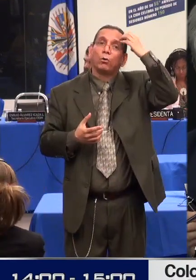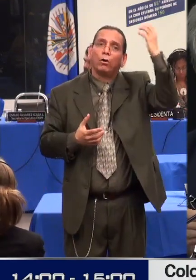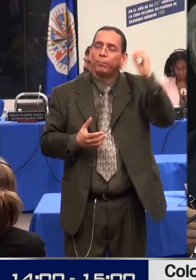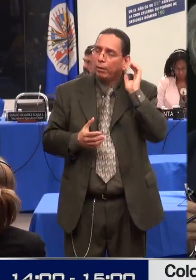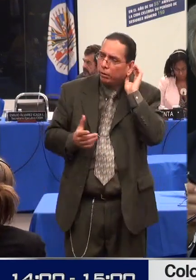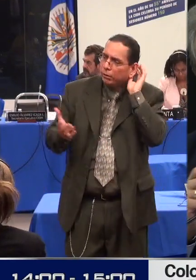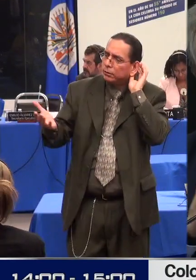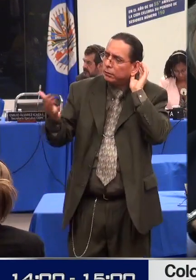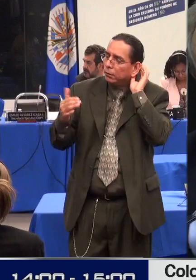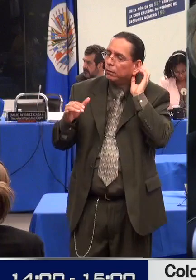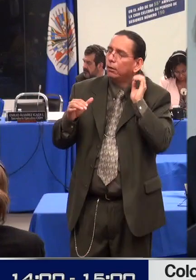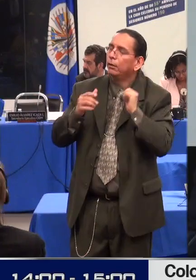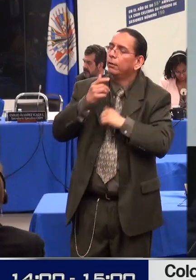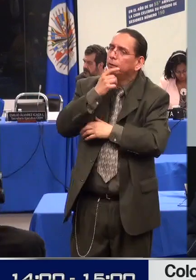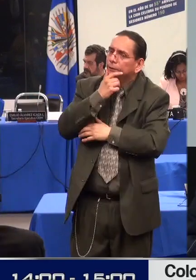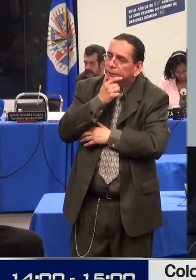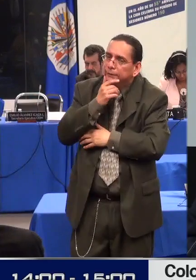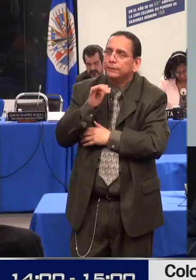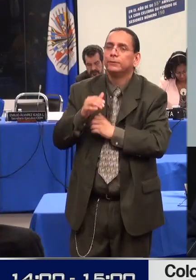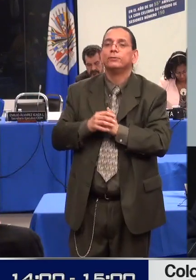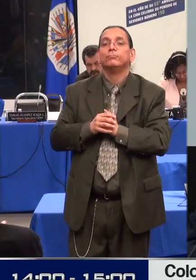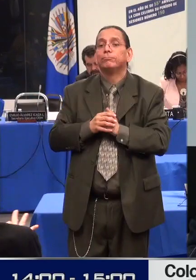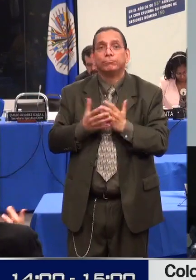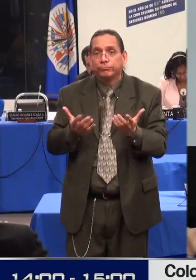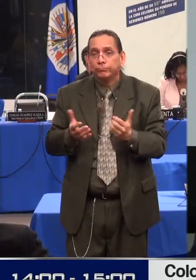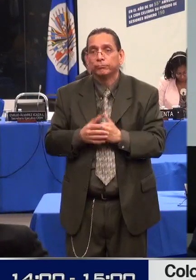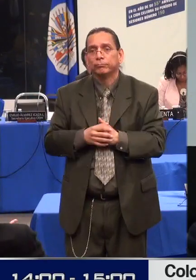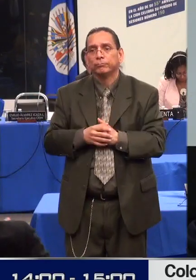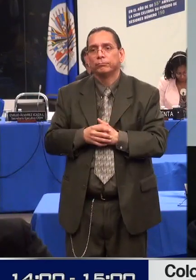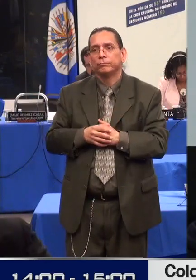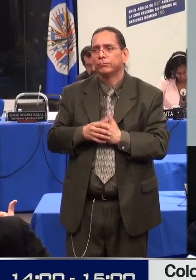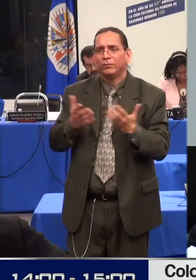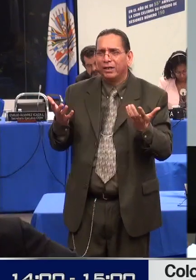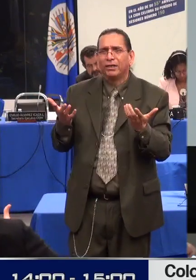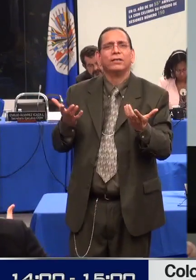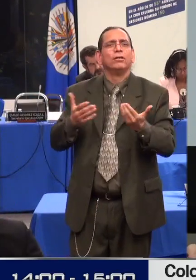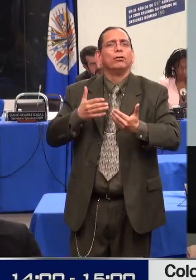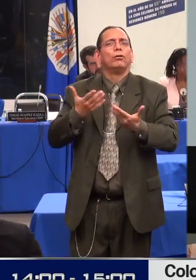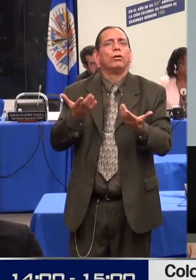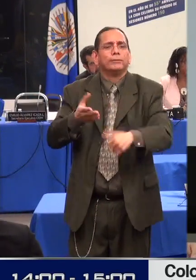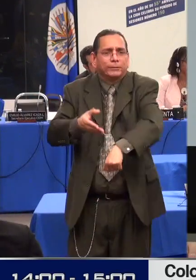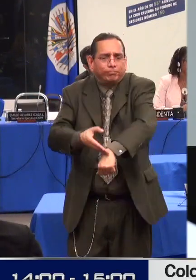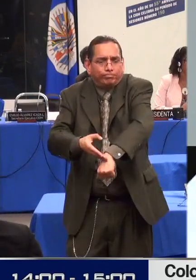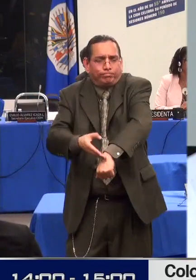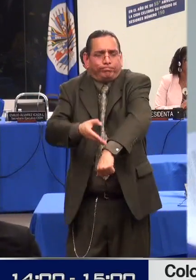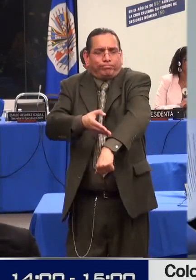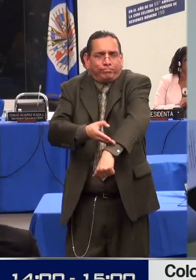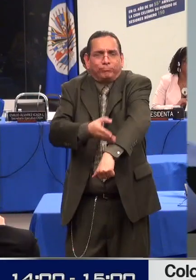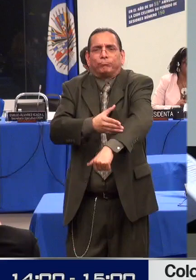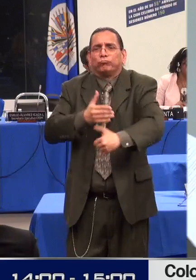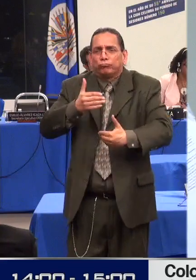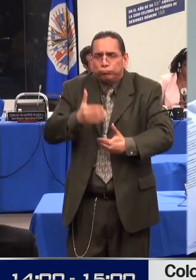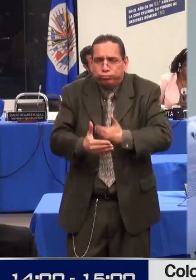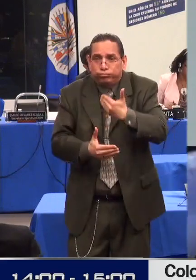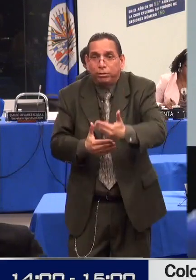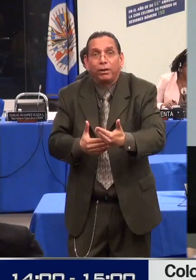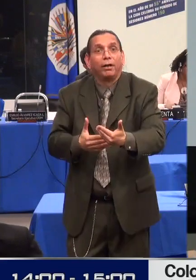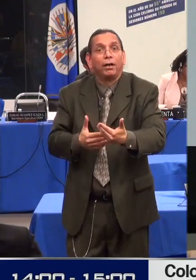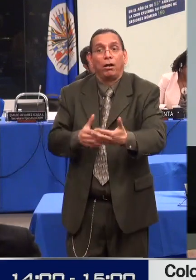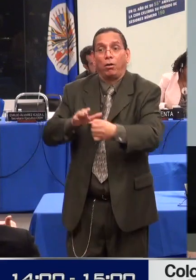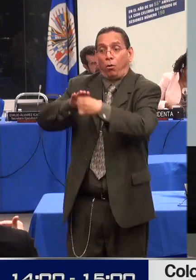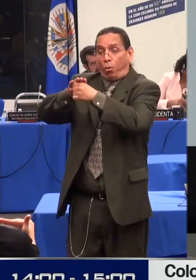promoción, igualdad y no discriminación contra las personas con discapacidad. Colombia, como bien se ha